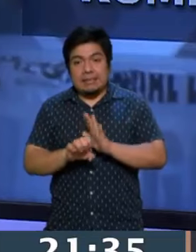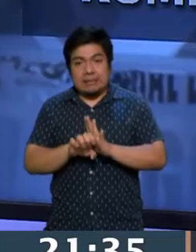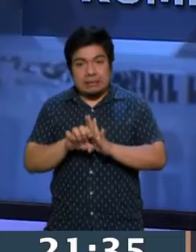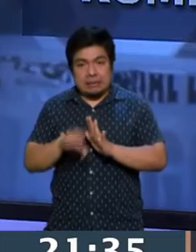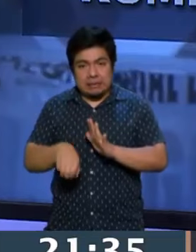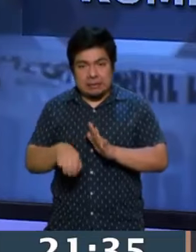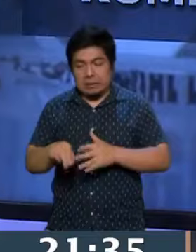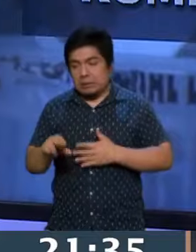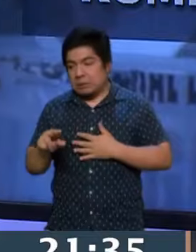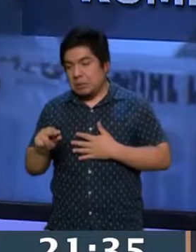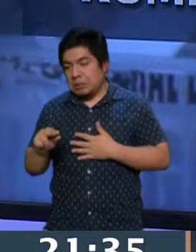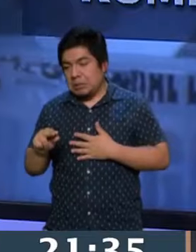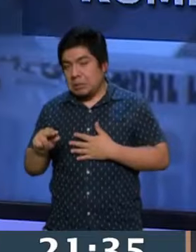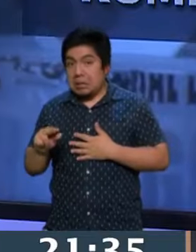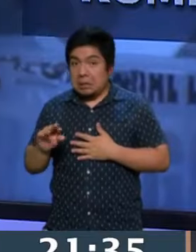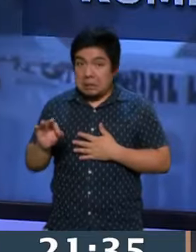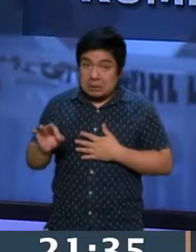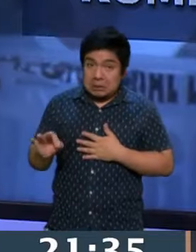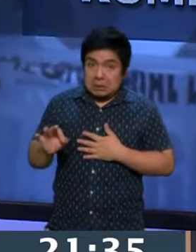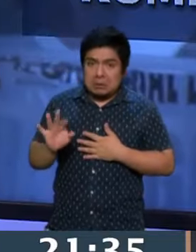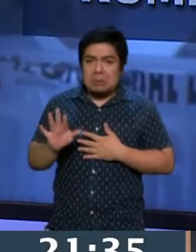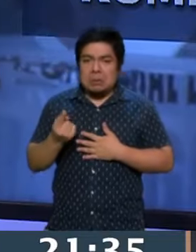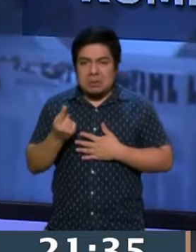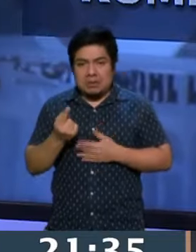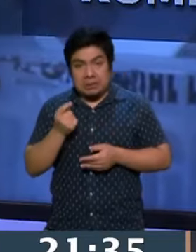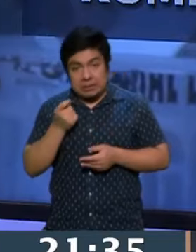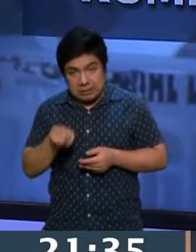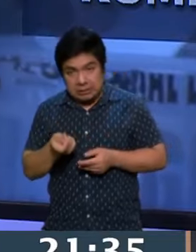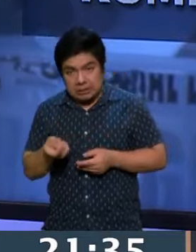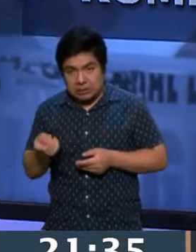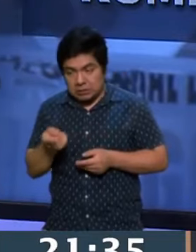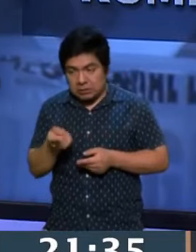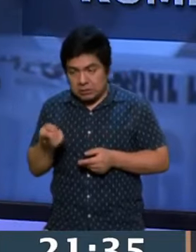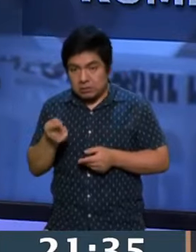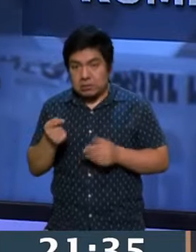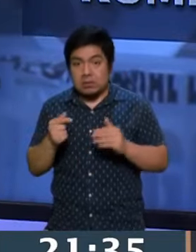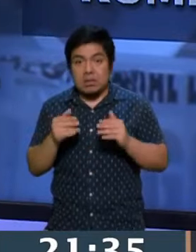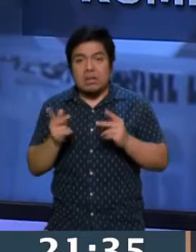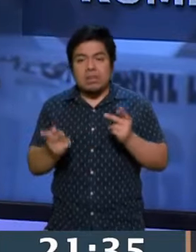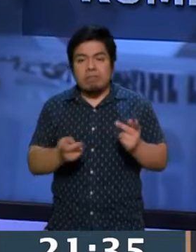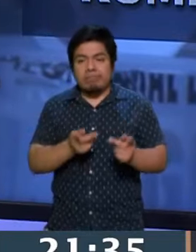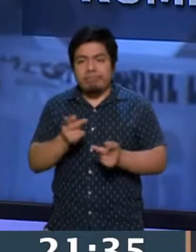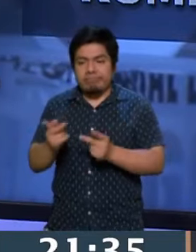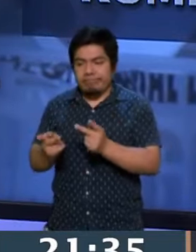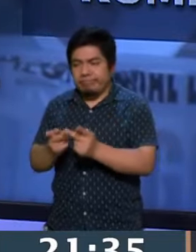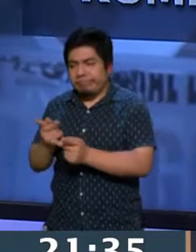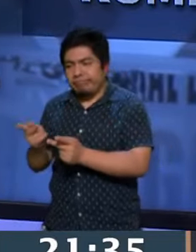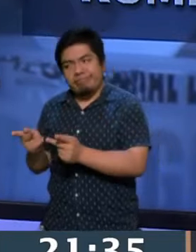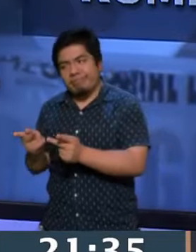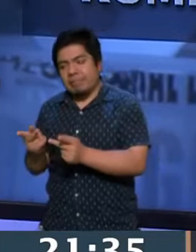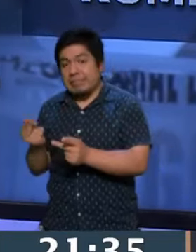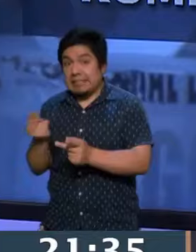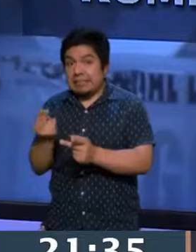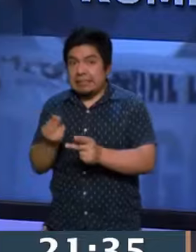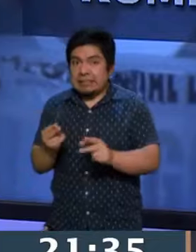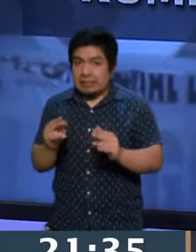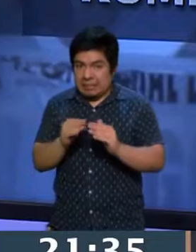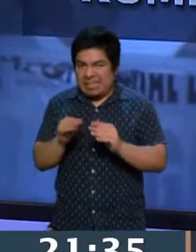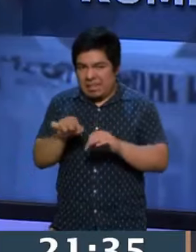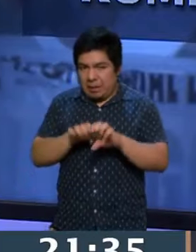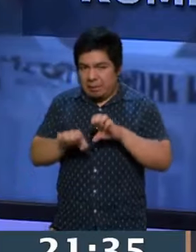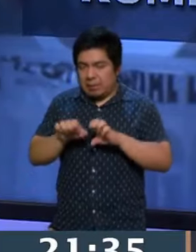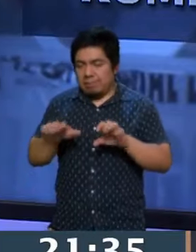de rechazo de un 80%, ¿no? Porque significa que justamente la casa encuestadora tiene que cambiar justamente